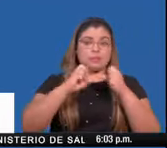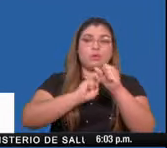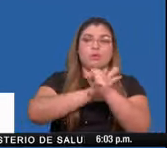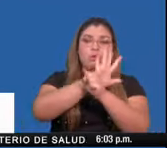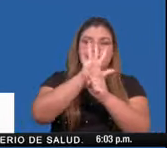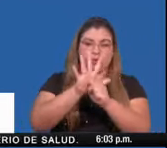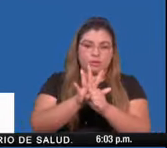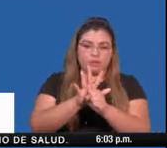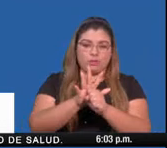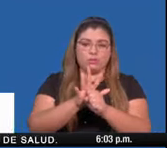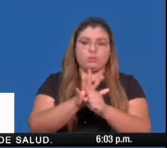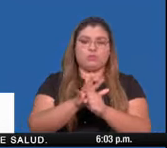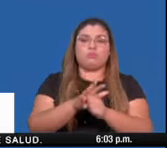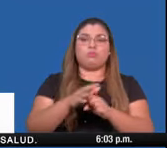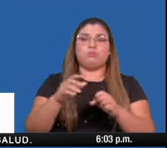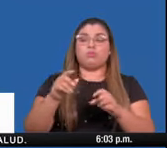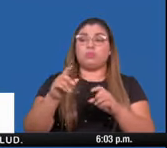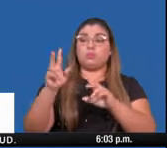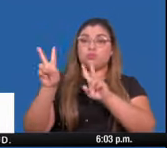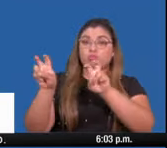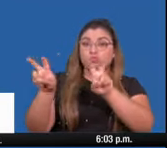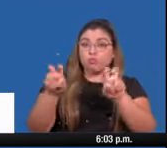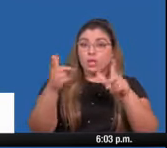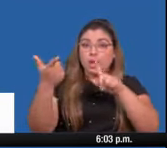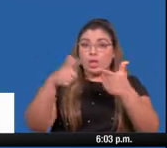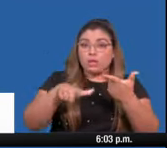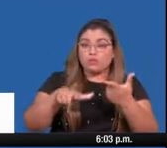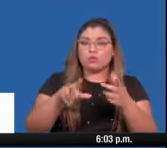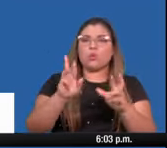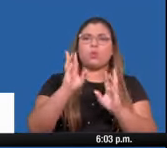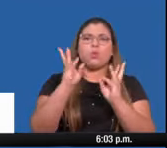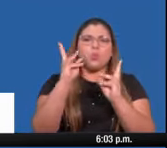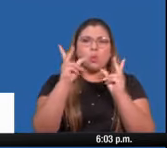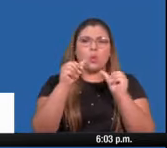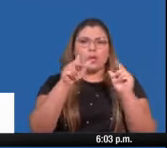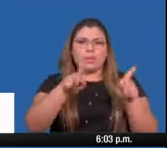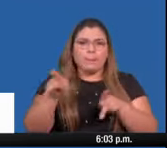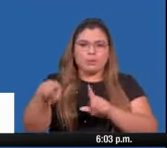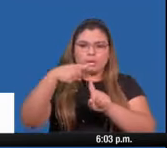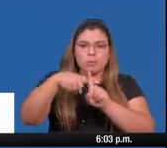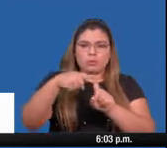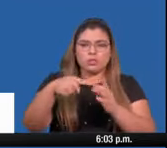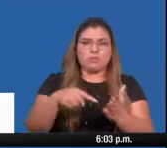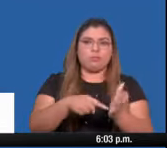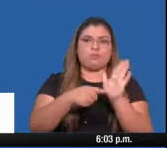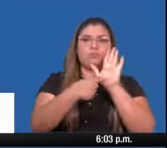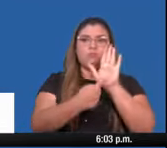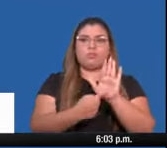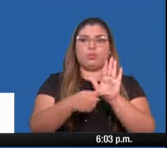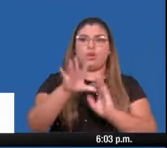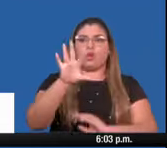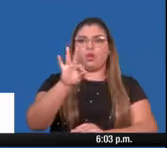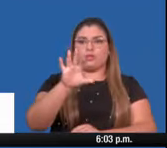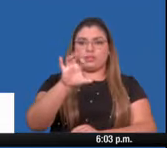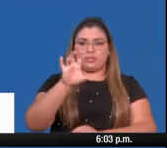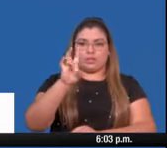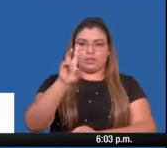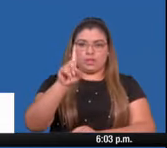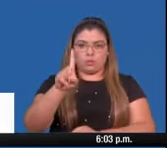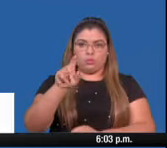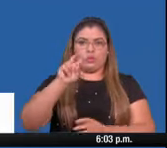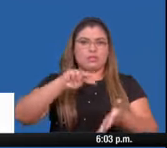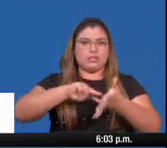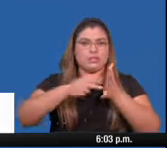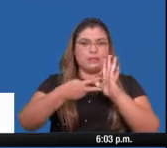lo que nos aportó los 971 casos, para un porcentaje de positividad de 13